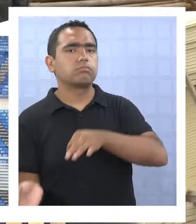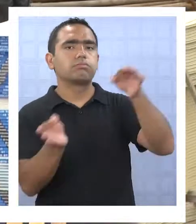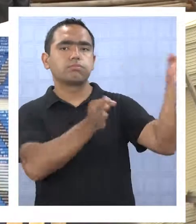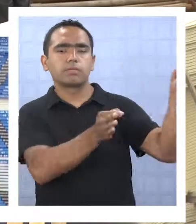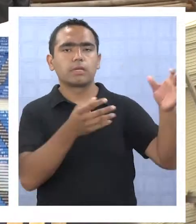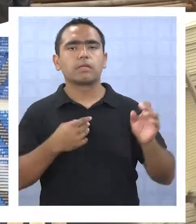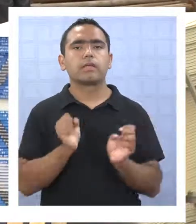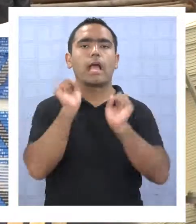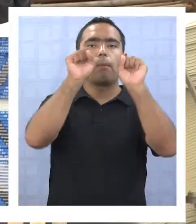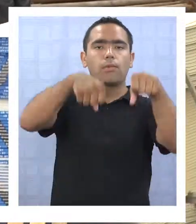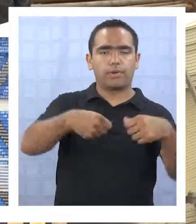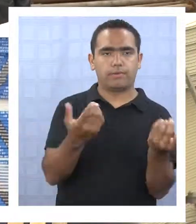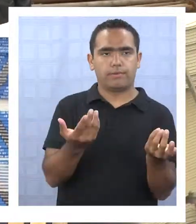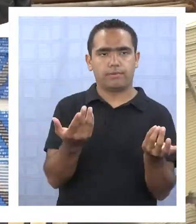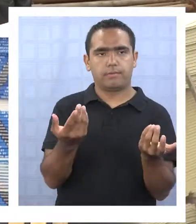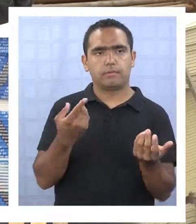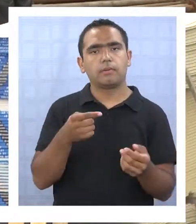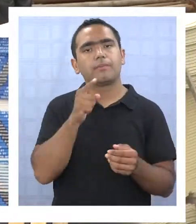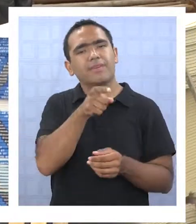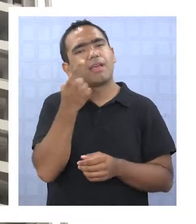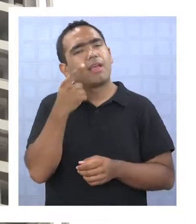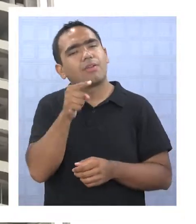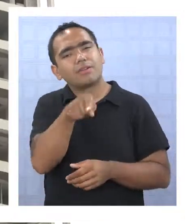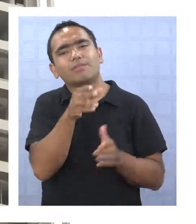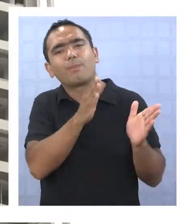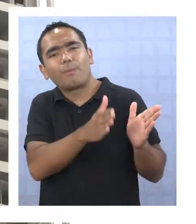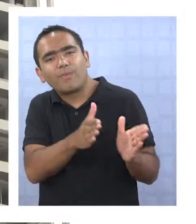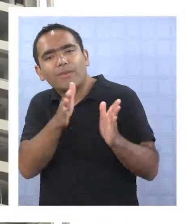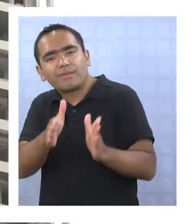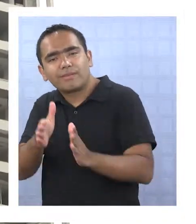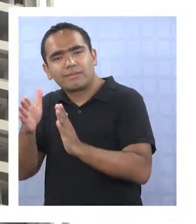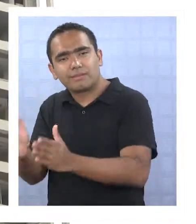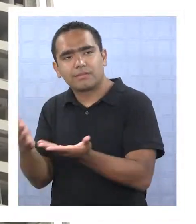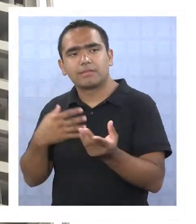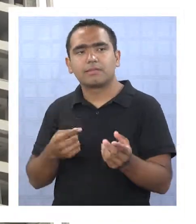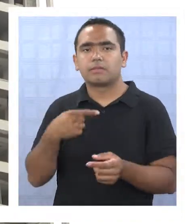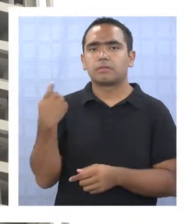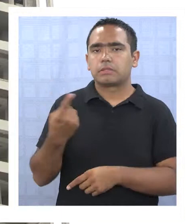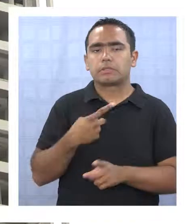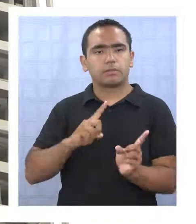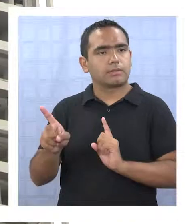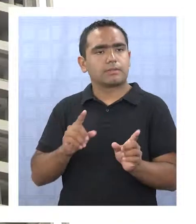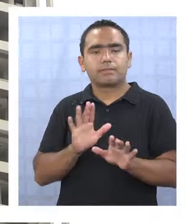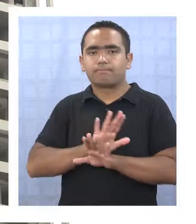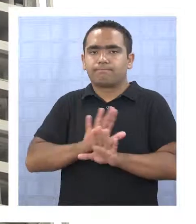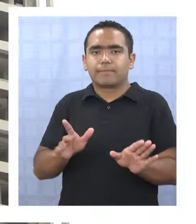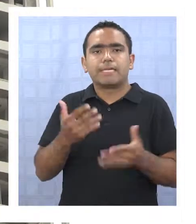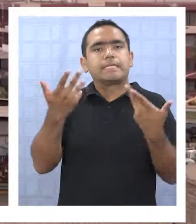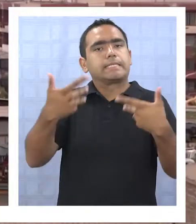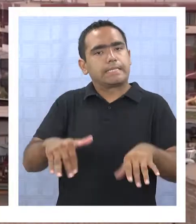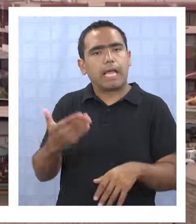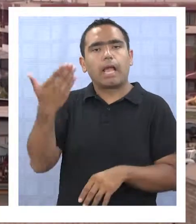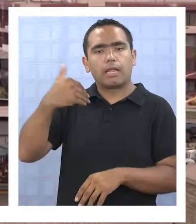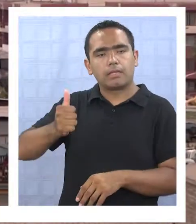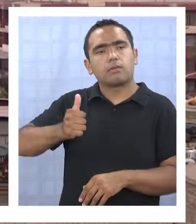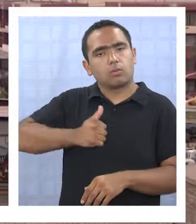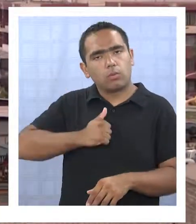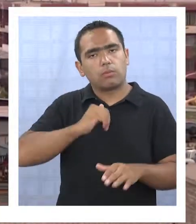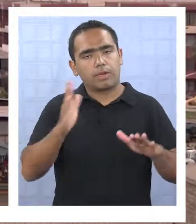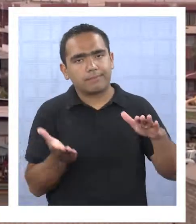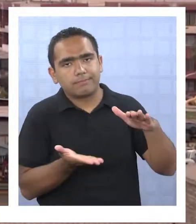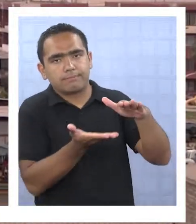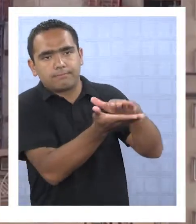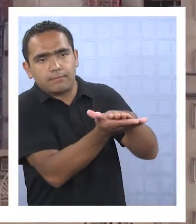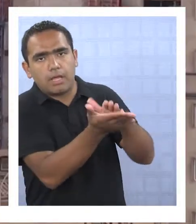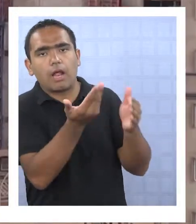promulgación. Ese proceso ya que escapa un poco de las gestiones que vamos a nosotros, nosotros ya cumplimos con haber enmendado las observaciones